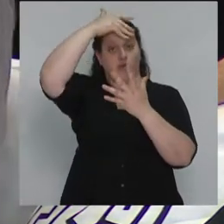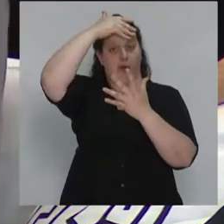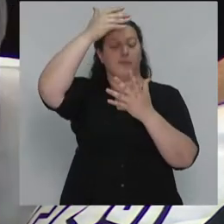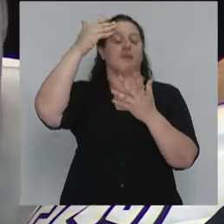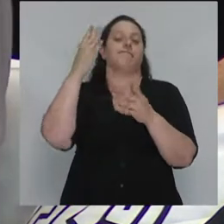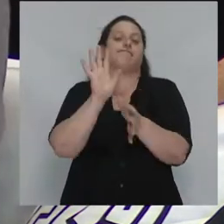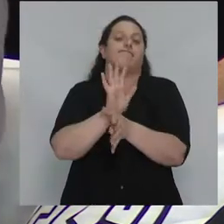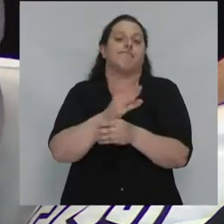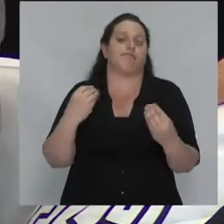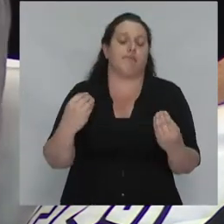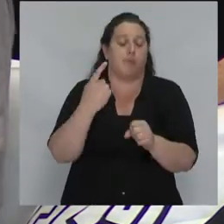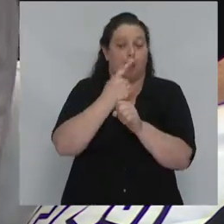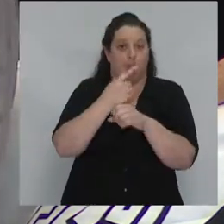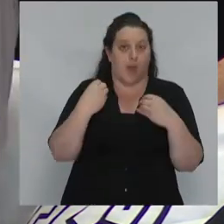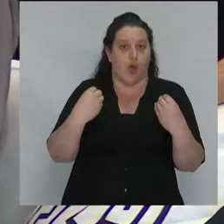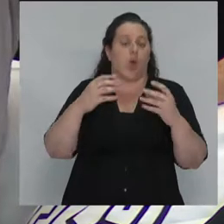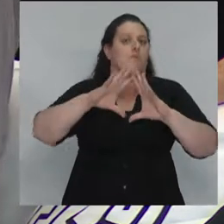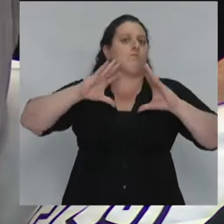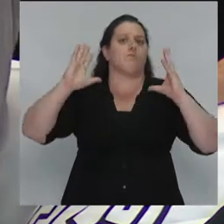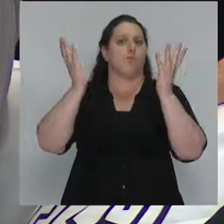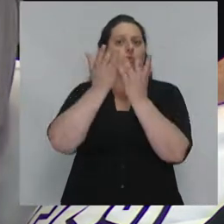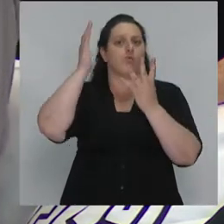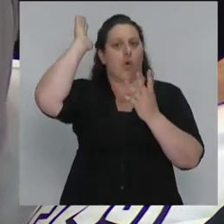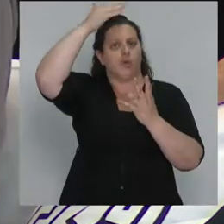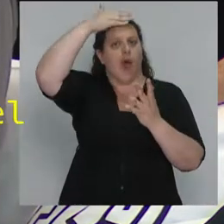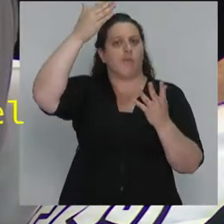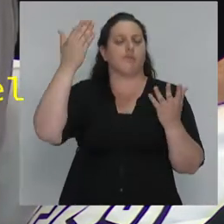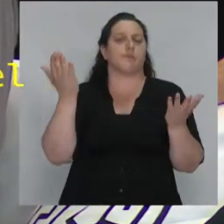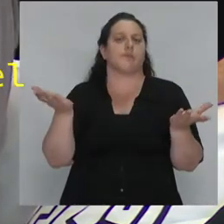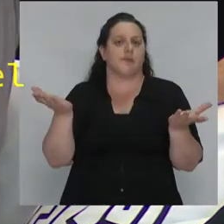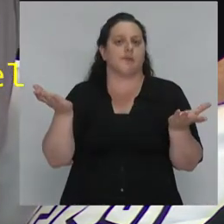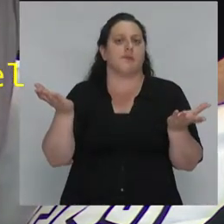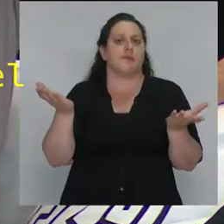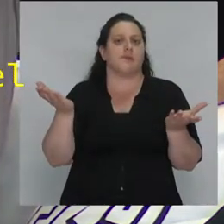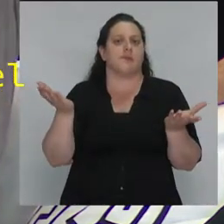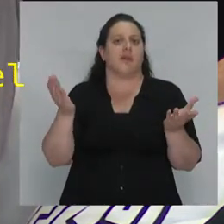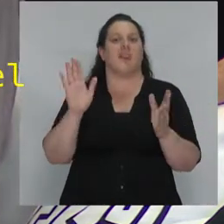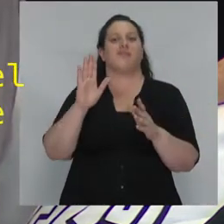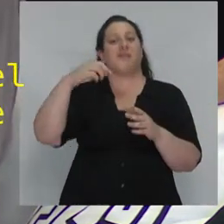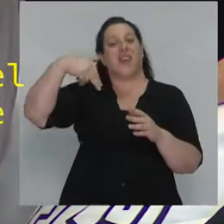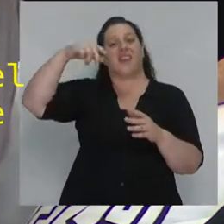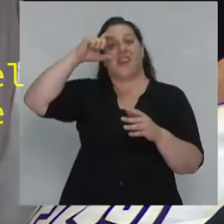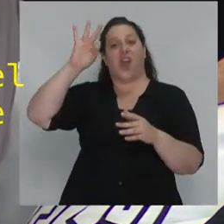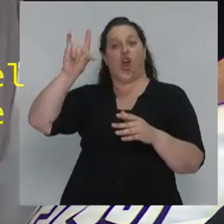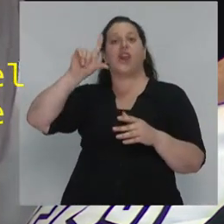en primer lugar el mundo Trump es el post neoliberalismo